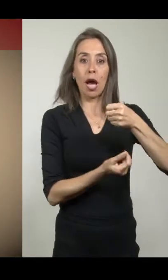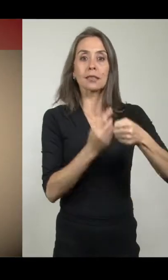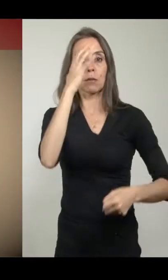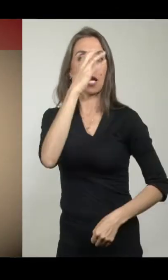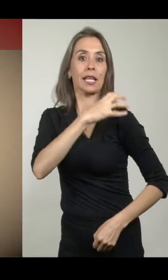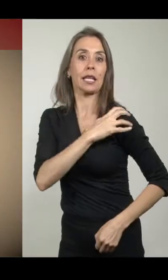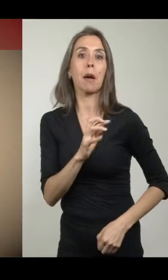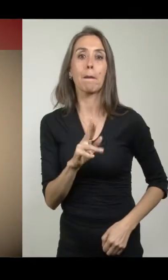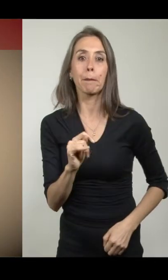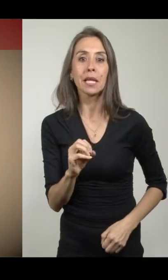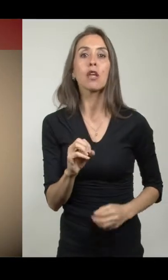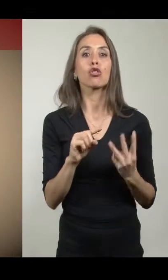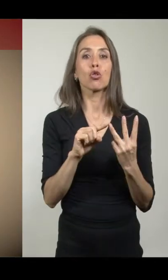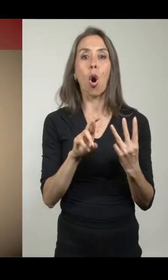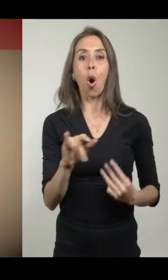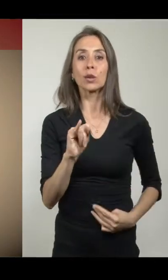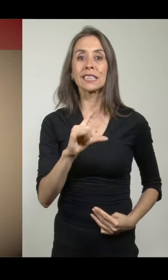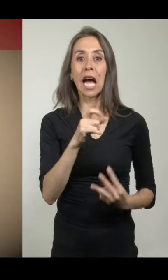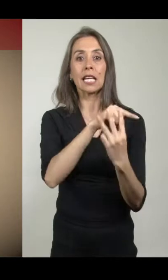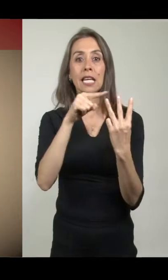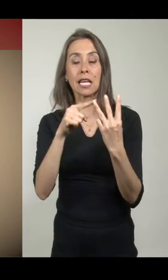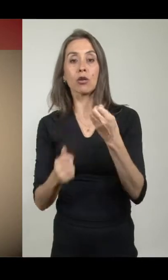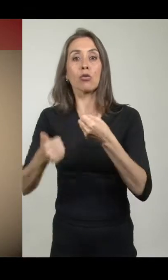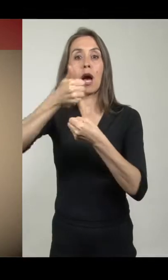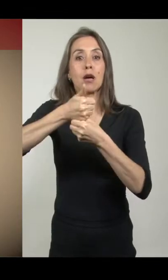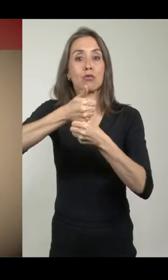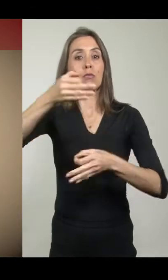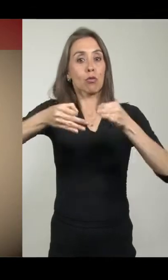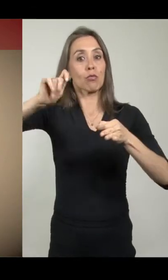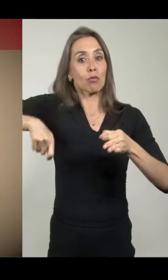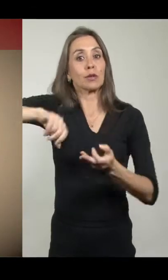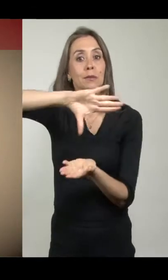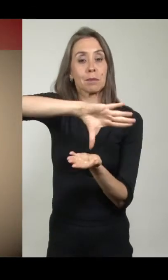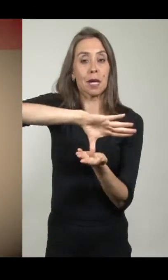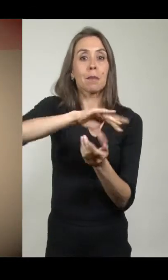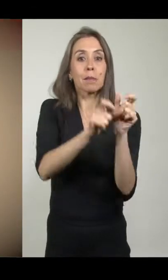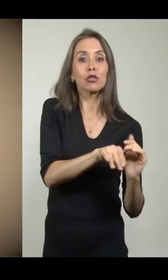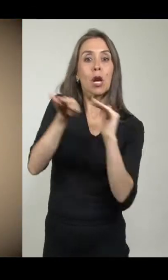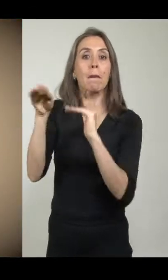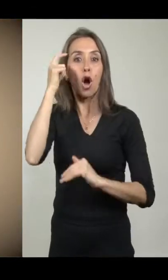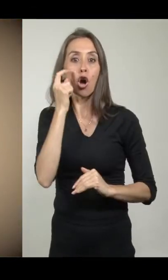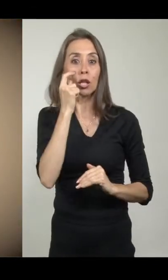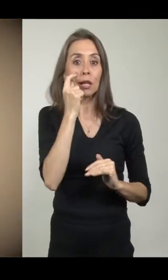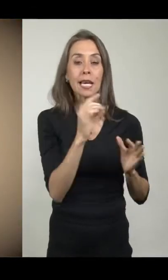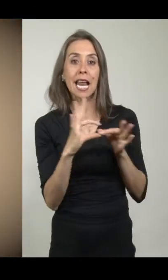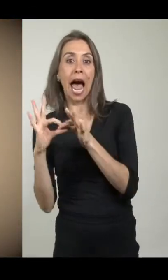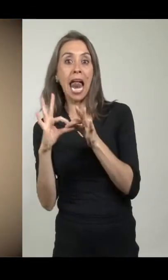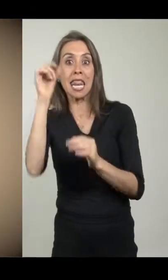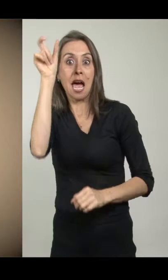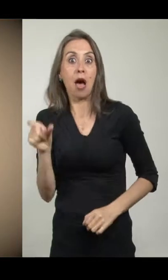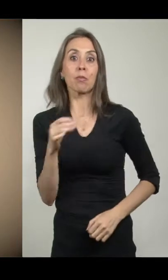Prieto y Francisco Ruiz Table, quienes ocuparon la primera magistratura del país. Los higginistas fueron aliados del ministro Diego